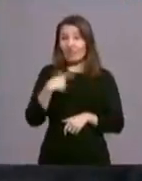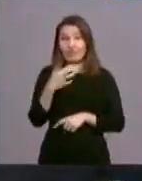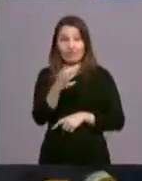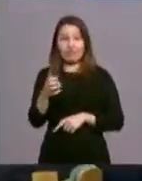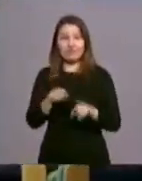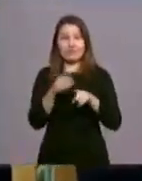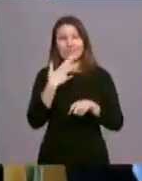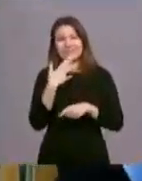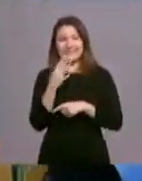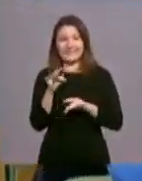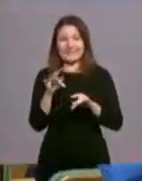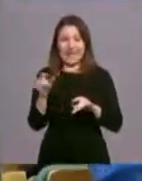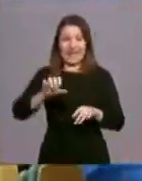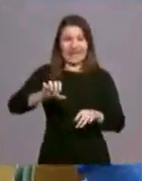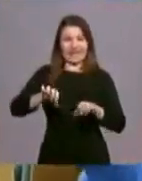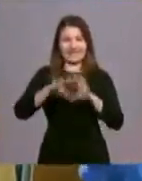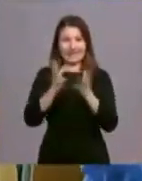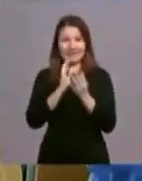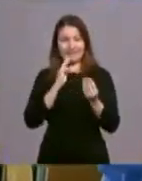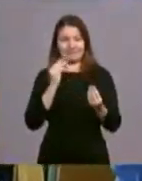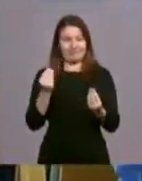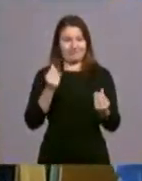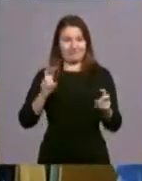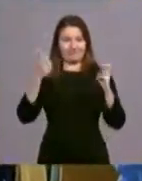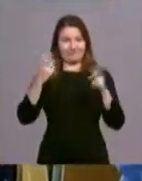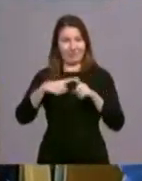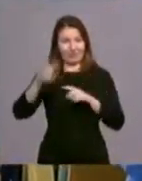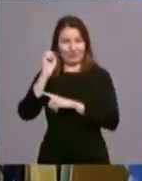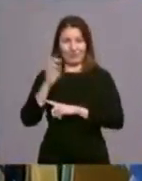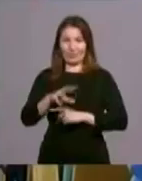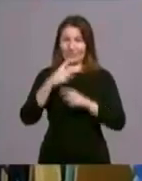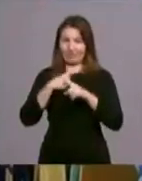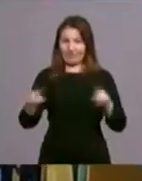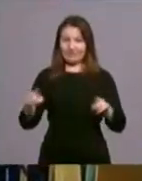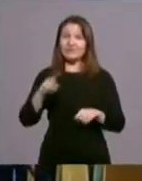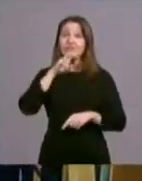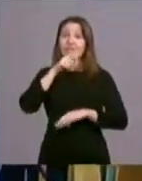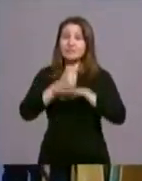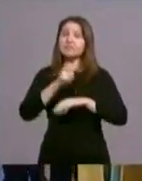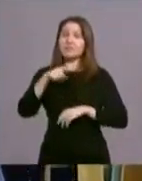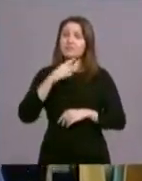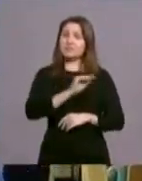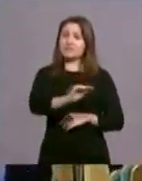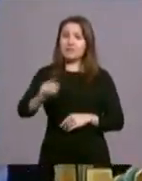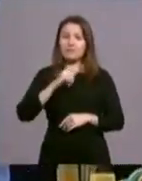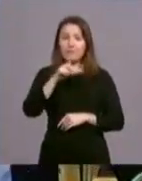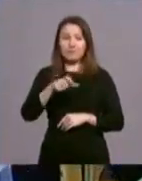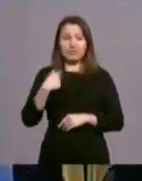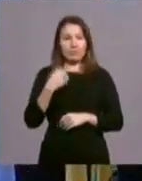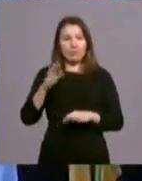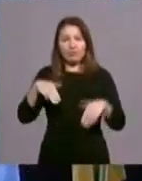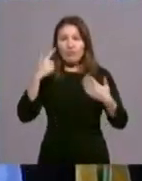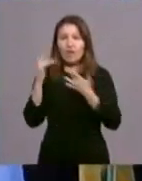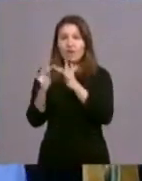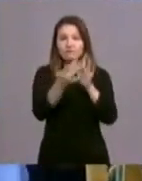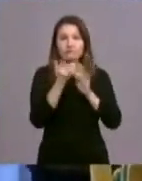en el mundo para darle otro sabor y una luz diferente. Monseñor Osoro hizo también un llamamiento a salir al encuentro de los contemporáneos siendo